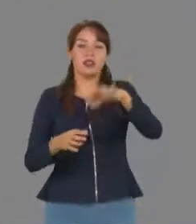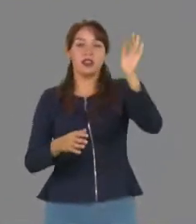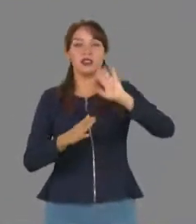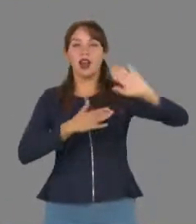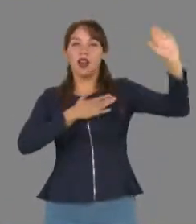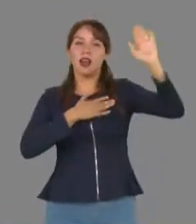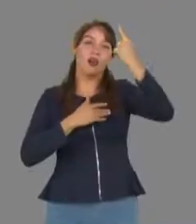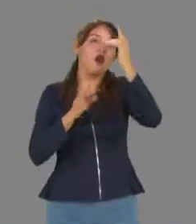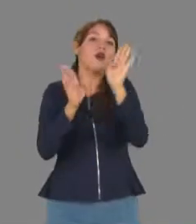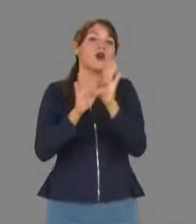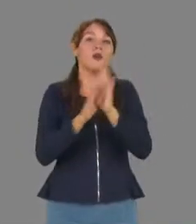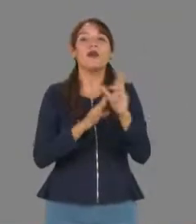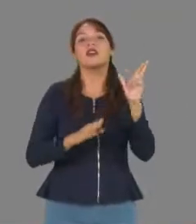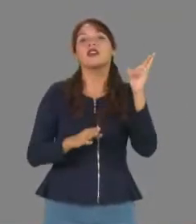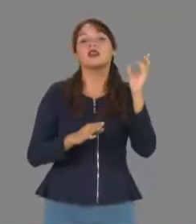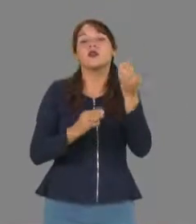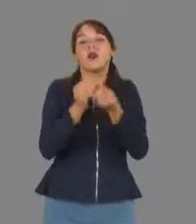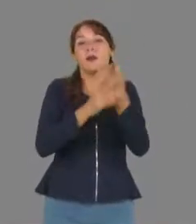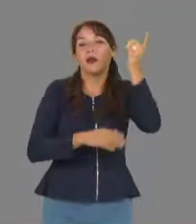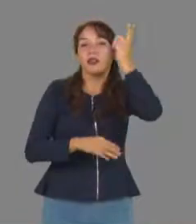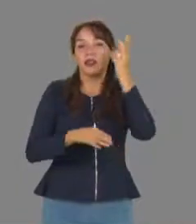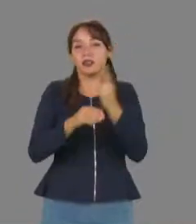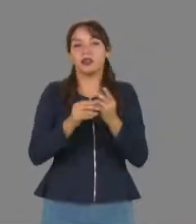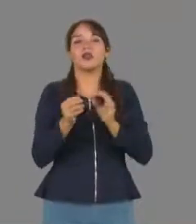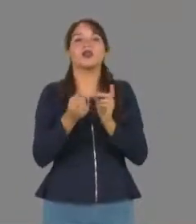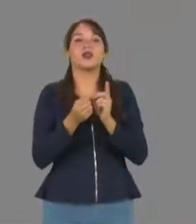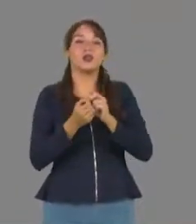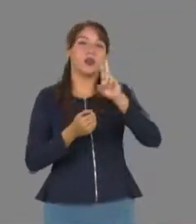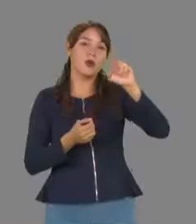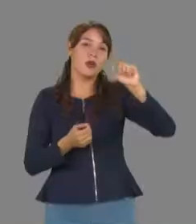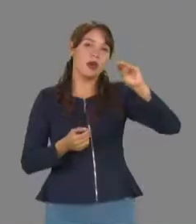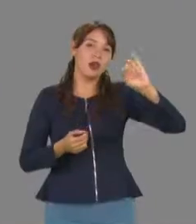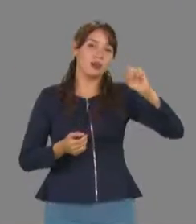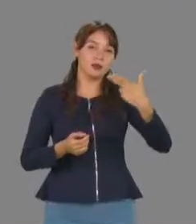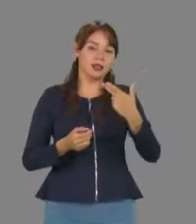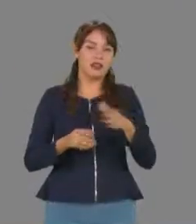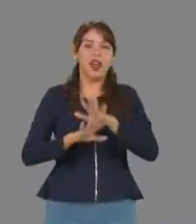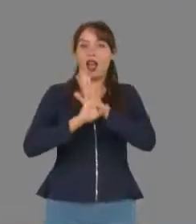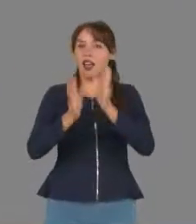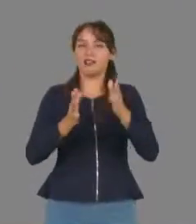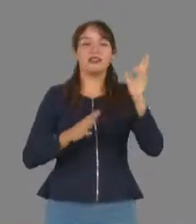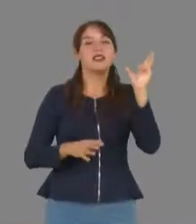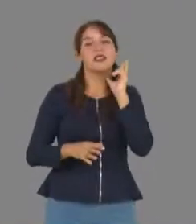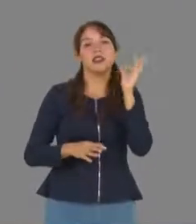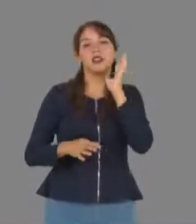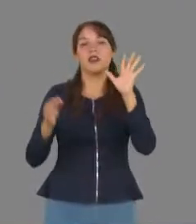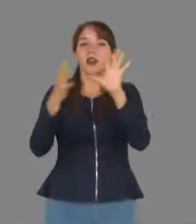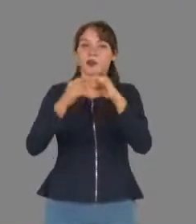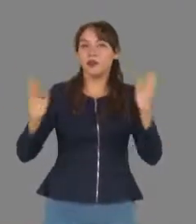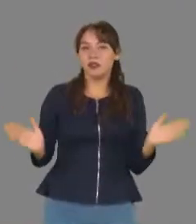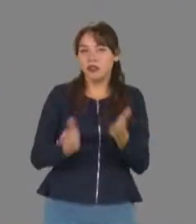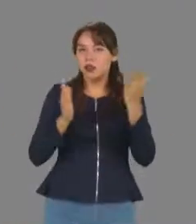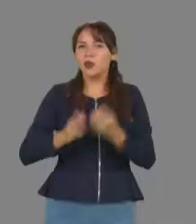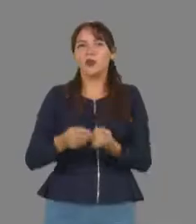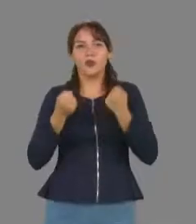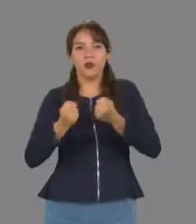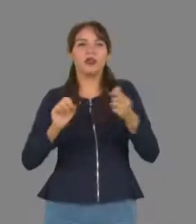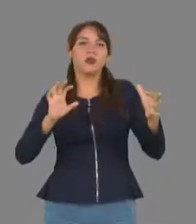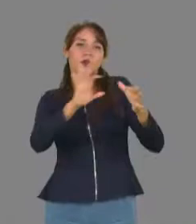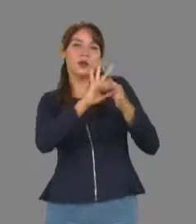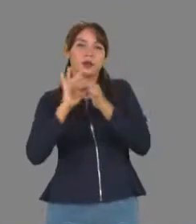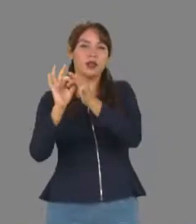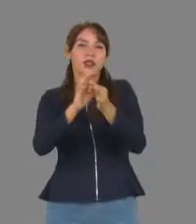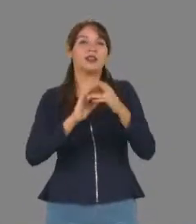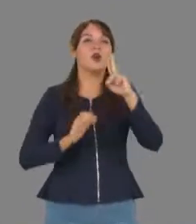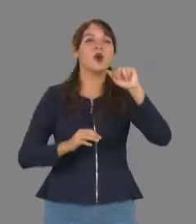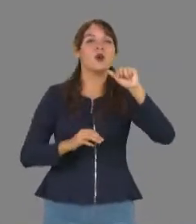Académica Multidisciplinaria de Ciencias, Educación y Humanidades. El rector lo exhortó a fortalecer la unidad, pero sobre todo